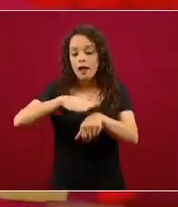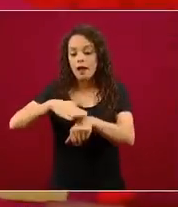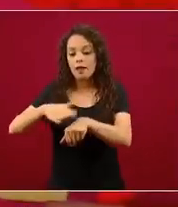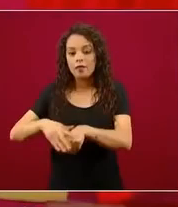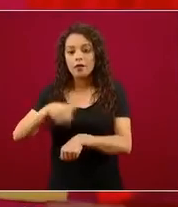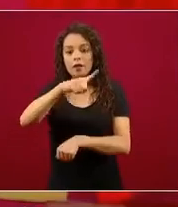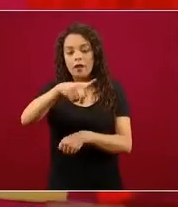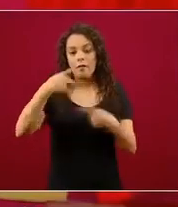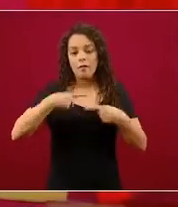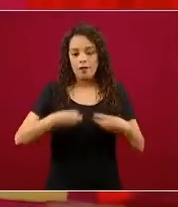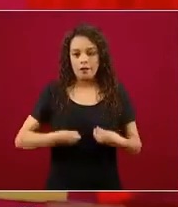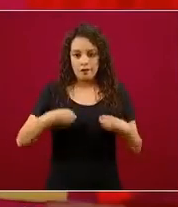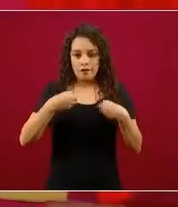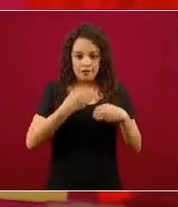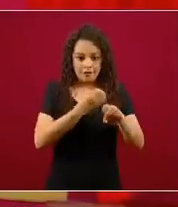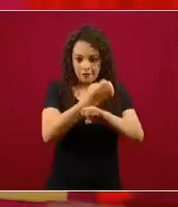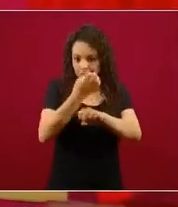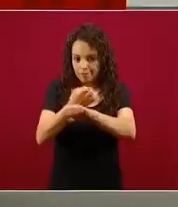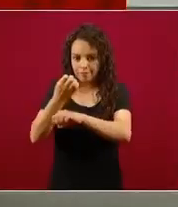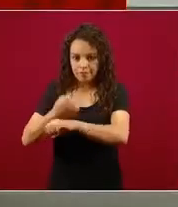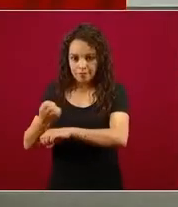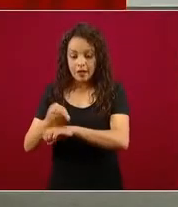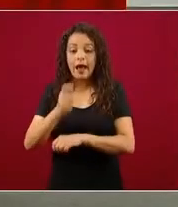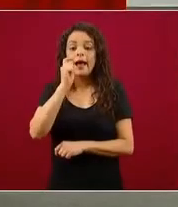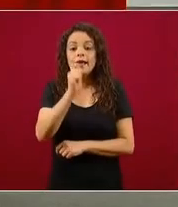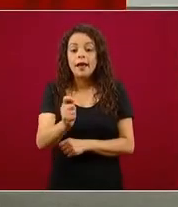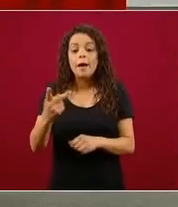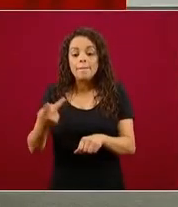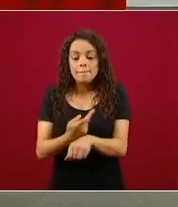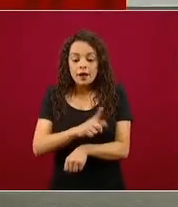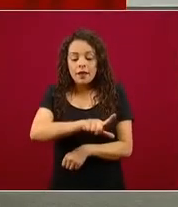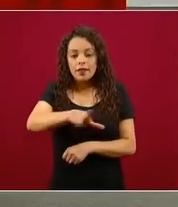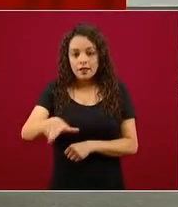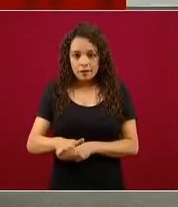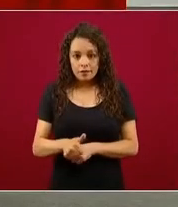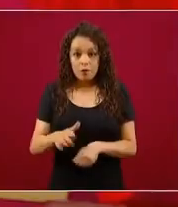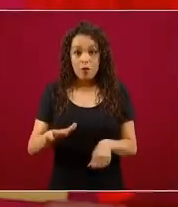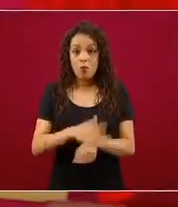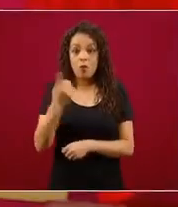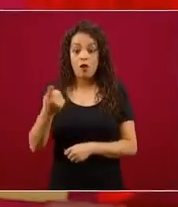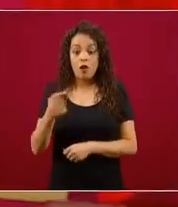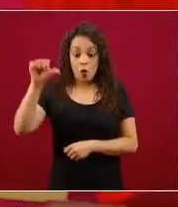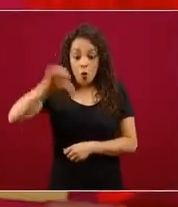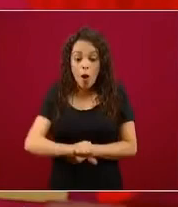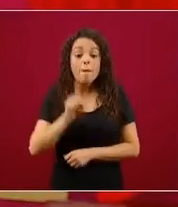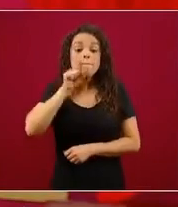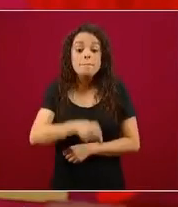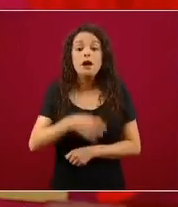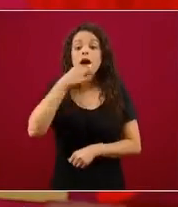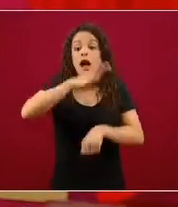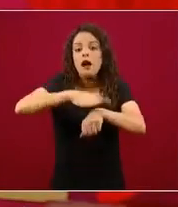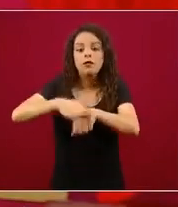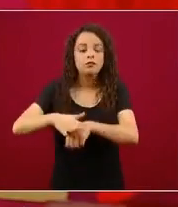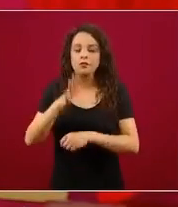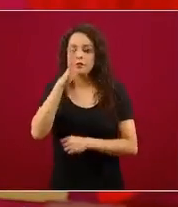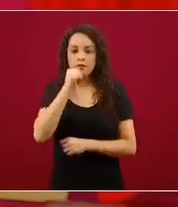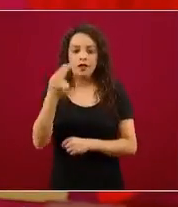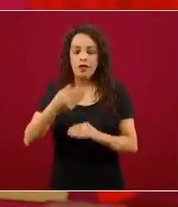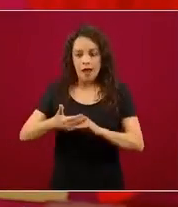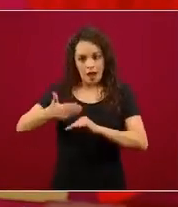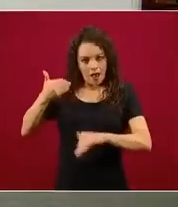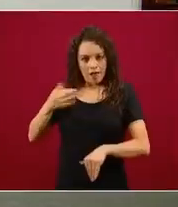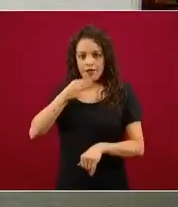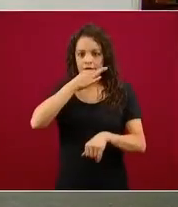porque no pueden decirle de un día para otro, esto pasa. Y ustedes han visto, están en el escrutinio público,